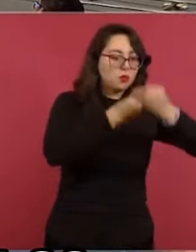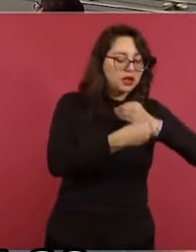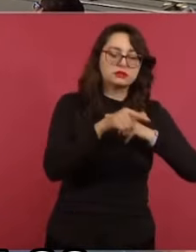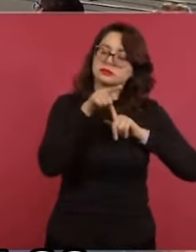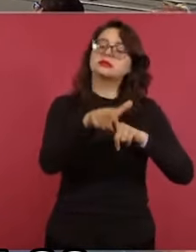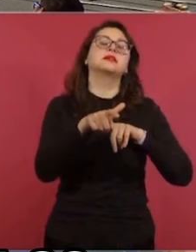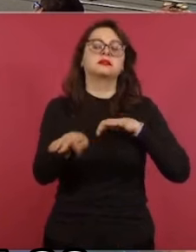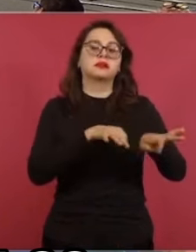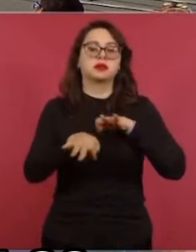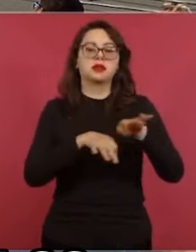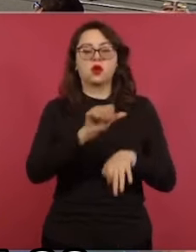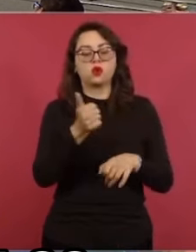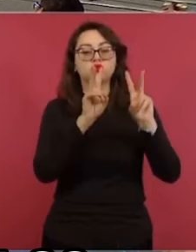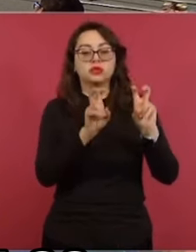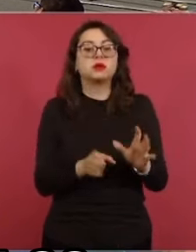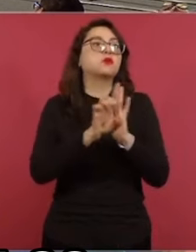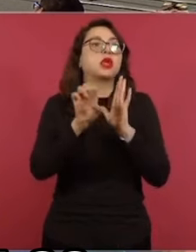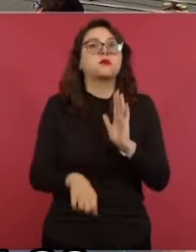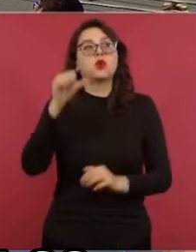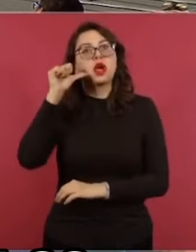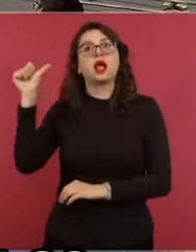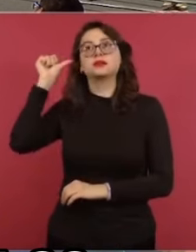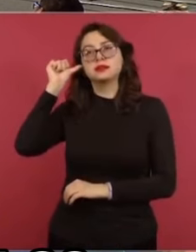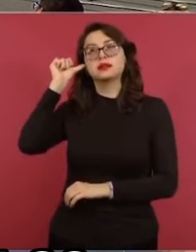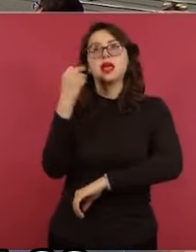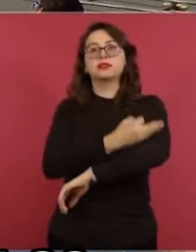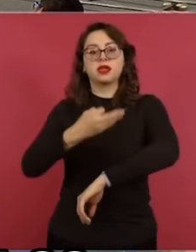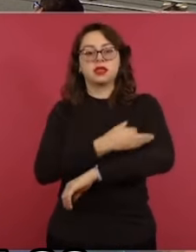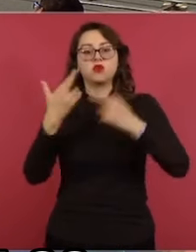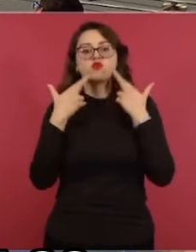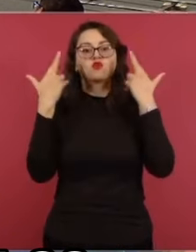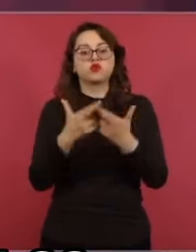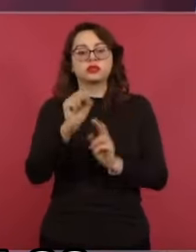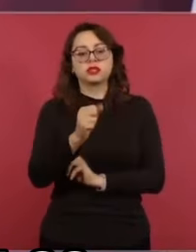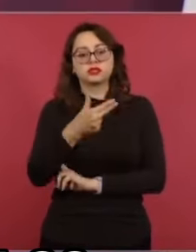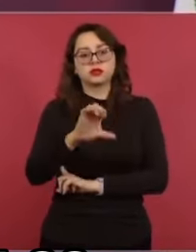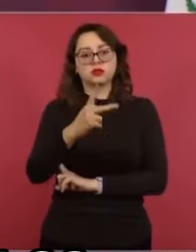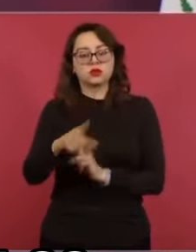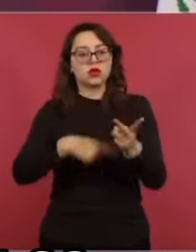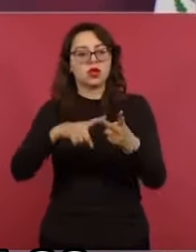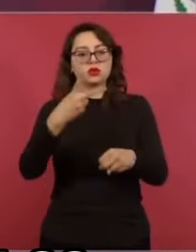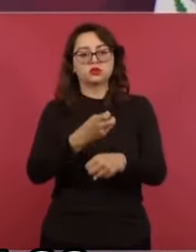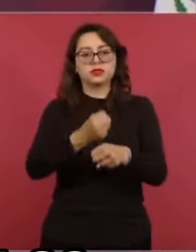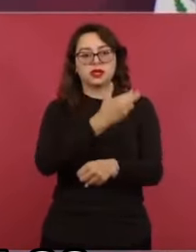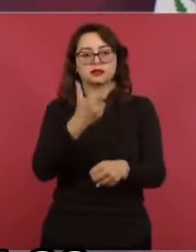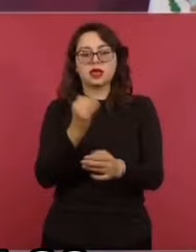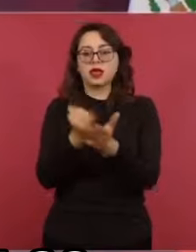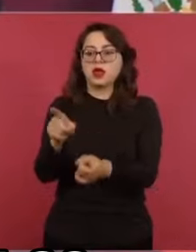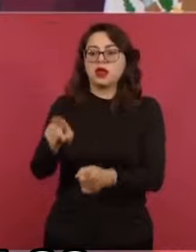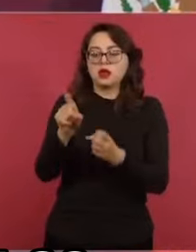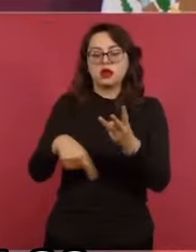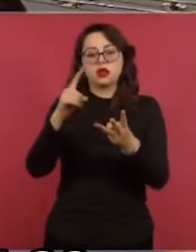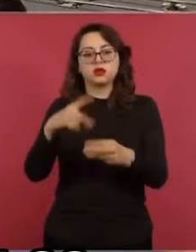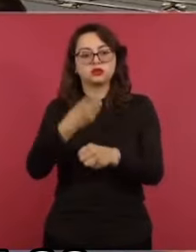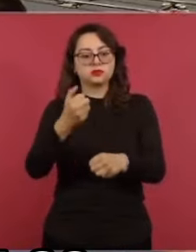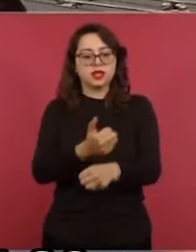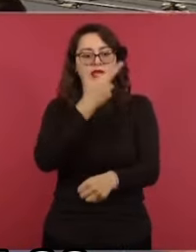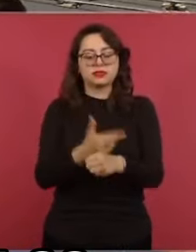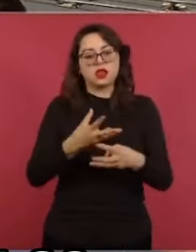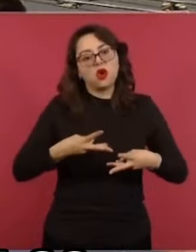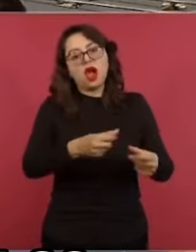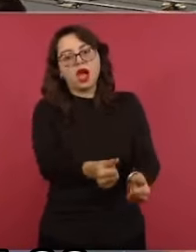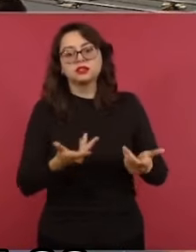atender los asuntos. Ayer tuve reunión con el secretario de Hacienda. Con el subsecretario de Ingresos. Con el subsecretario de Egresos.